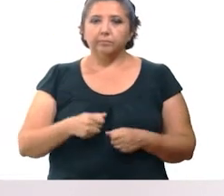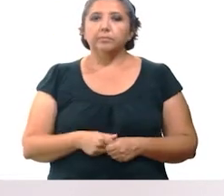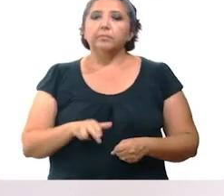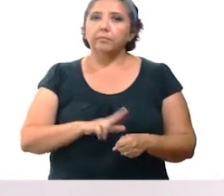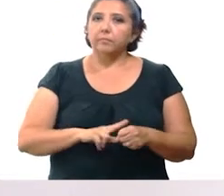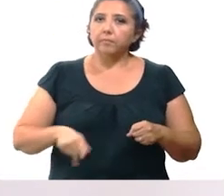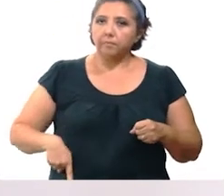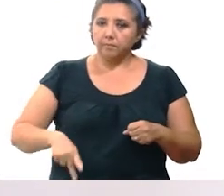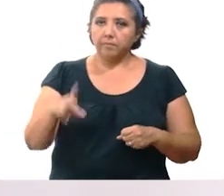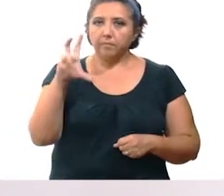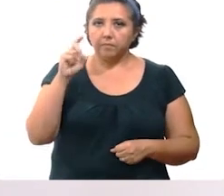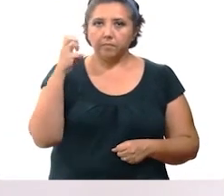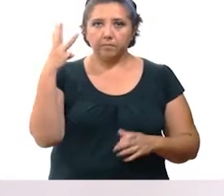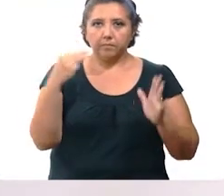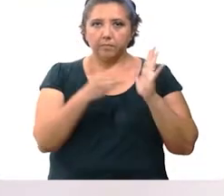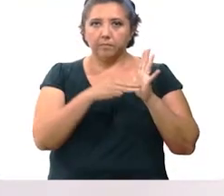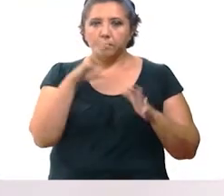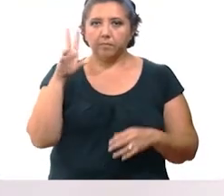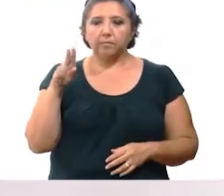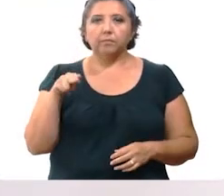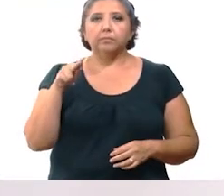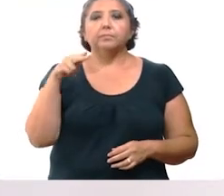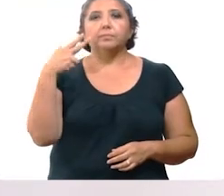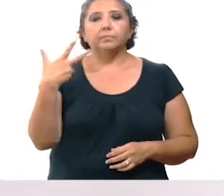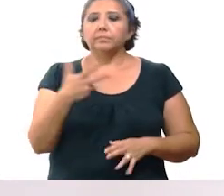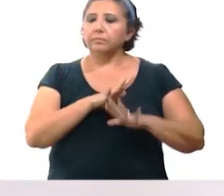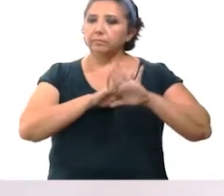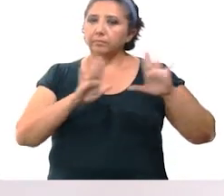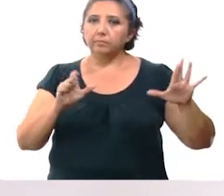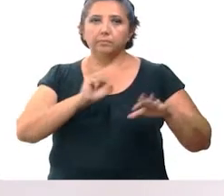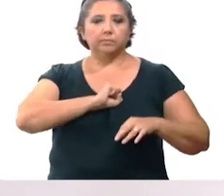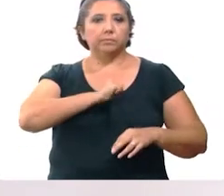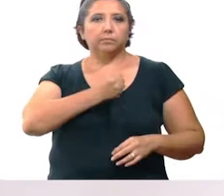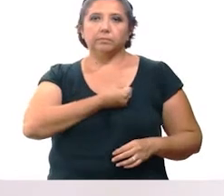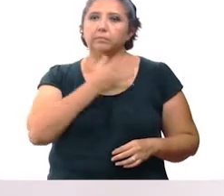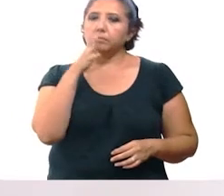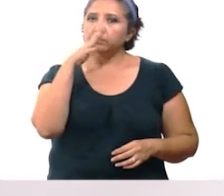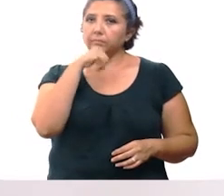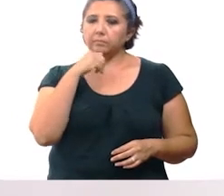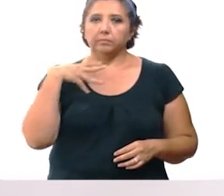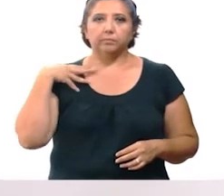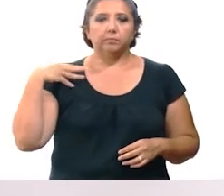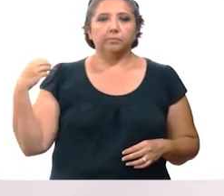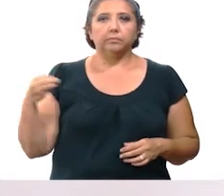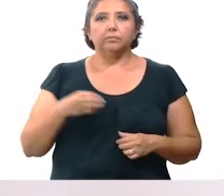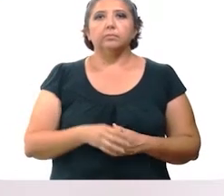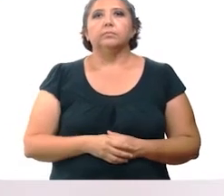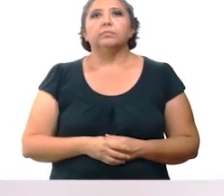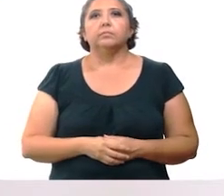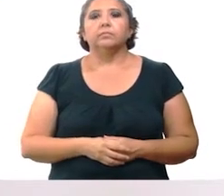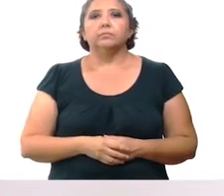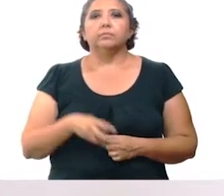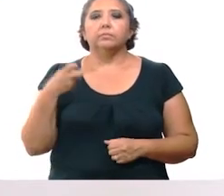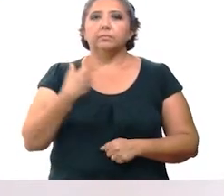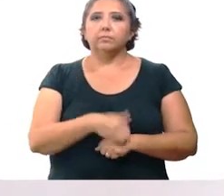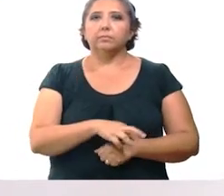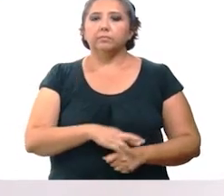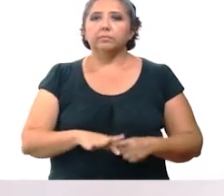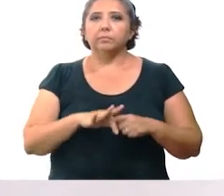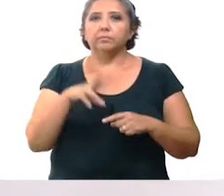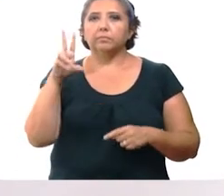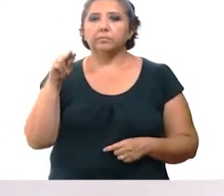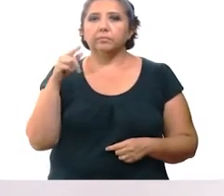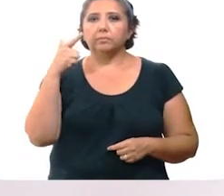públicos. 33.088 pacientes ya se recuperaron, no presentan síntomas ni pueden contagiar. Esta cifra